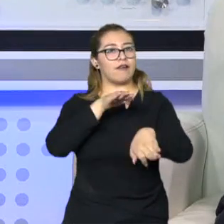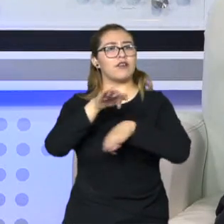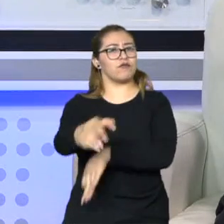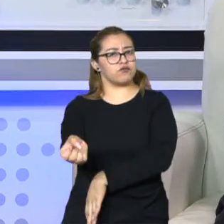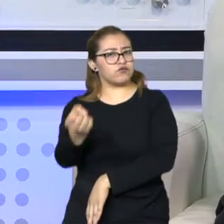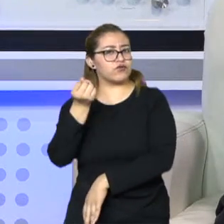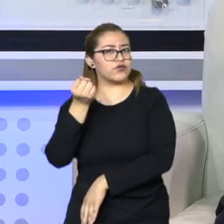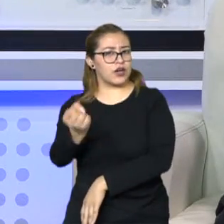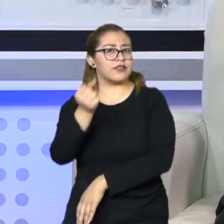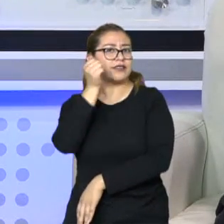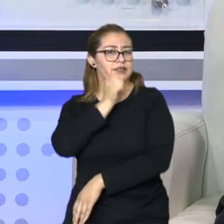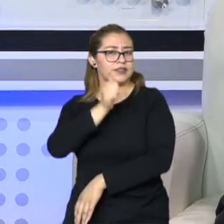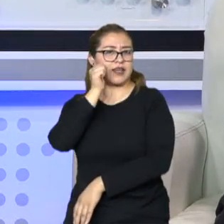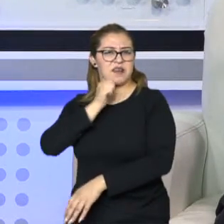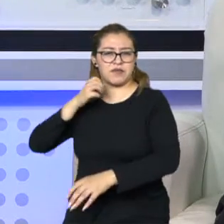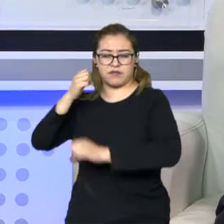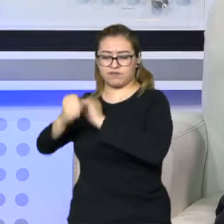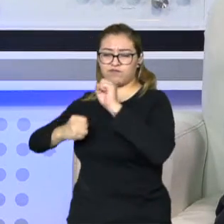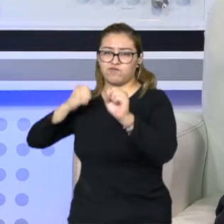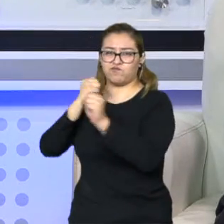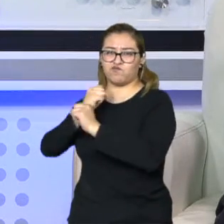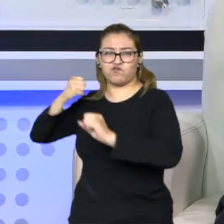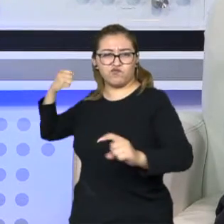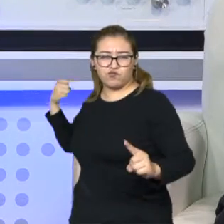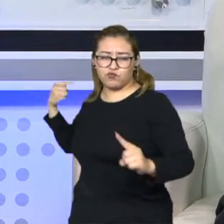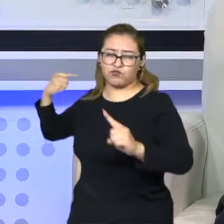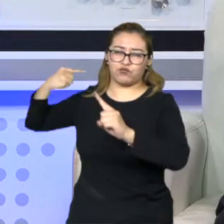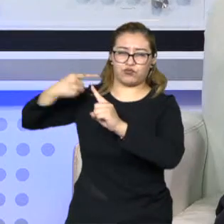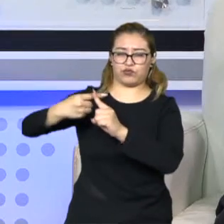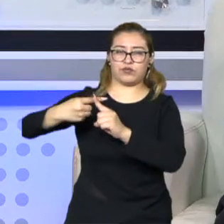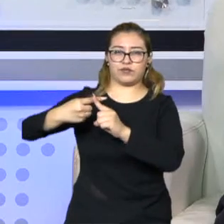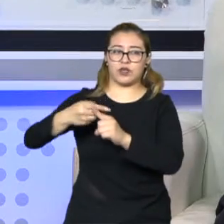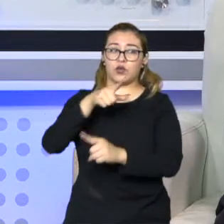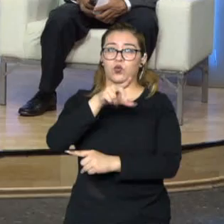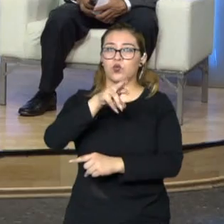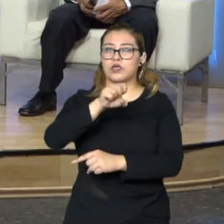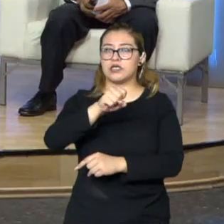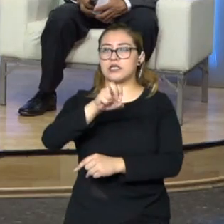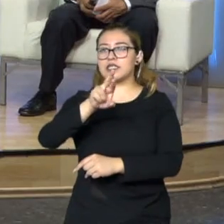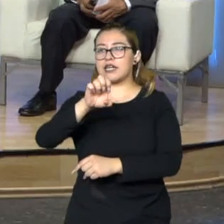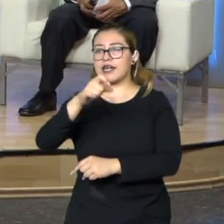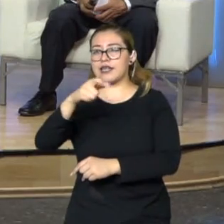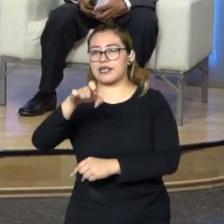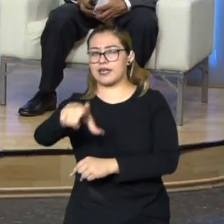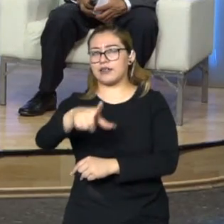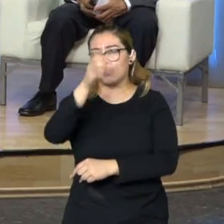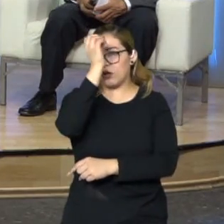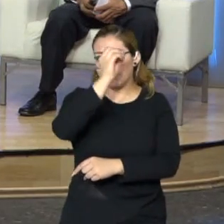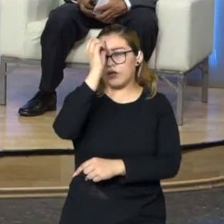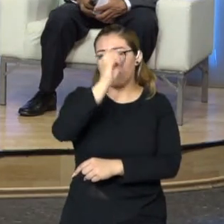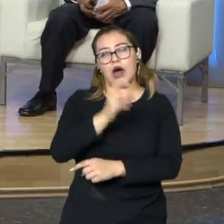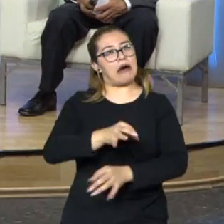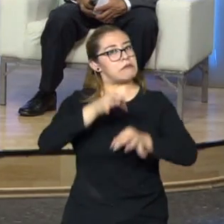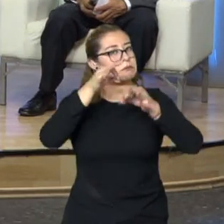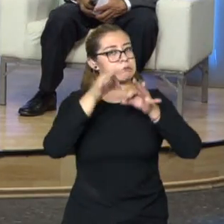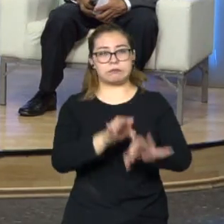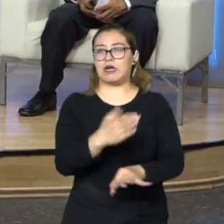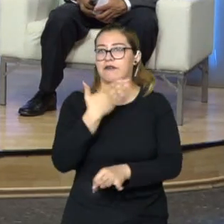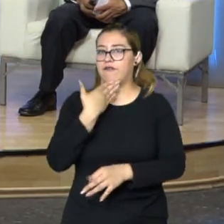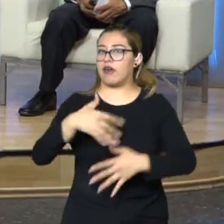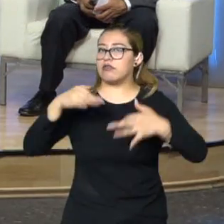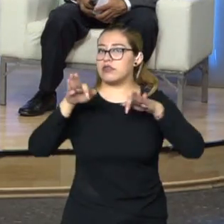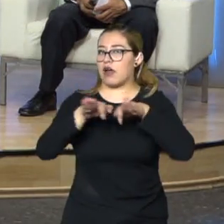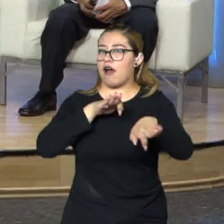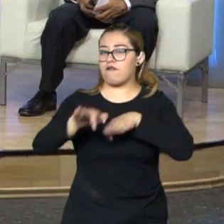mucho tiempo, durante muchos años. Luis de Regil. Extraordinario el trabajo que siempre ha hecho Fabiola. De hecho,